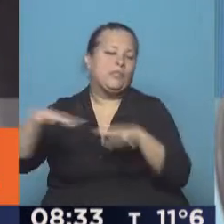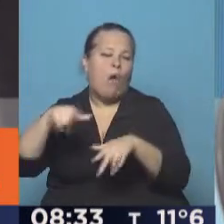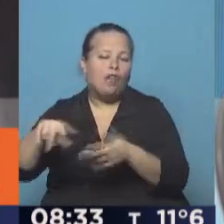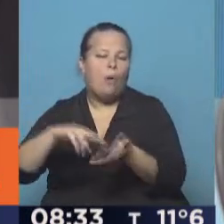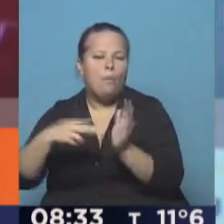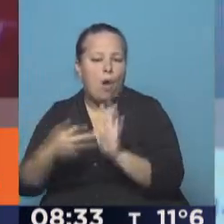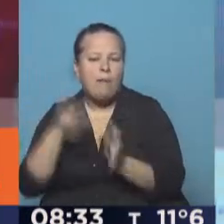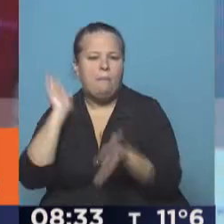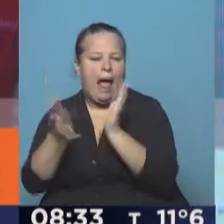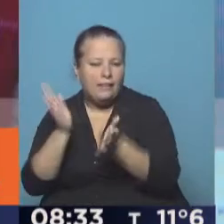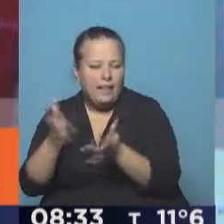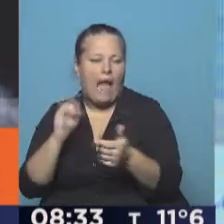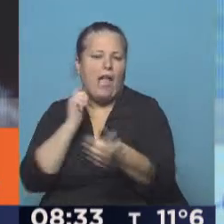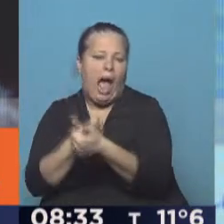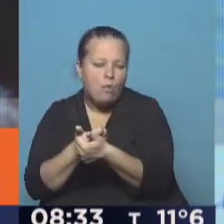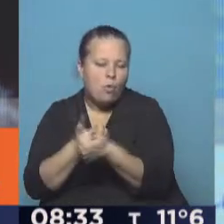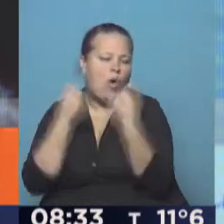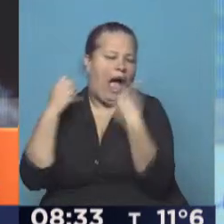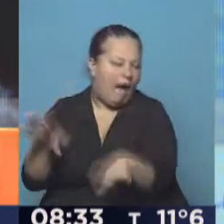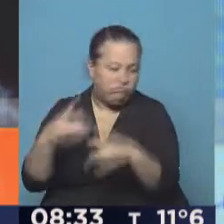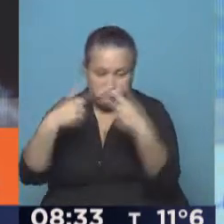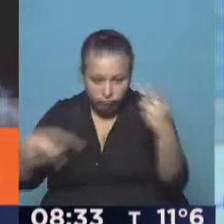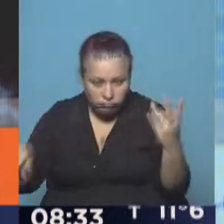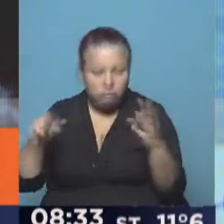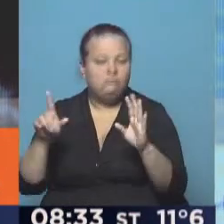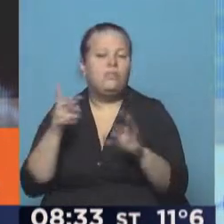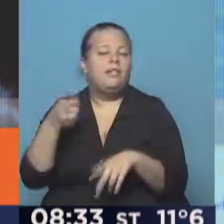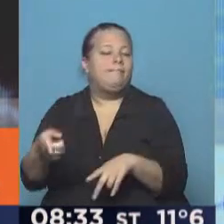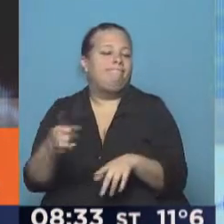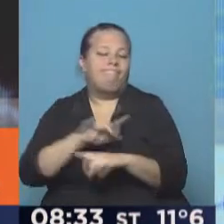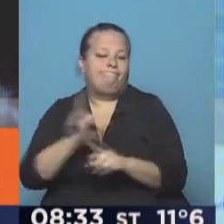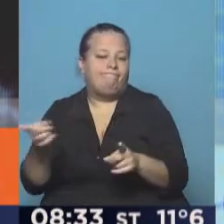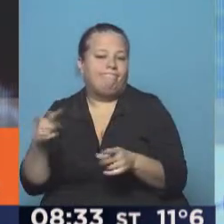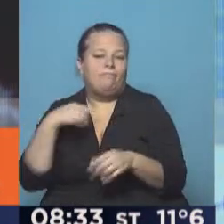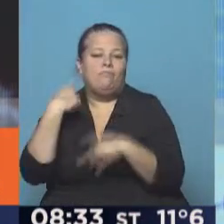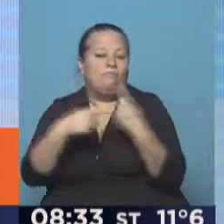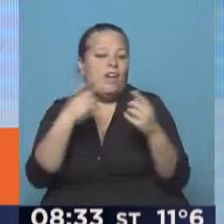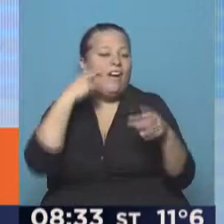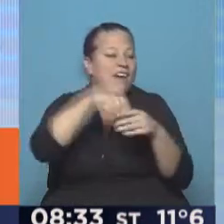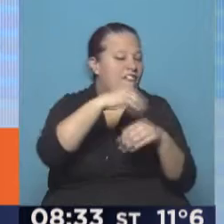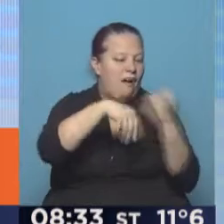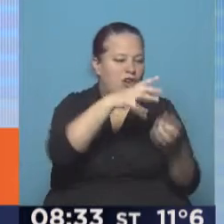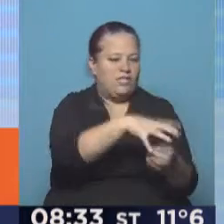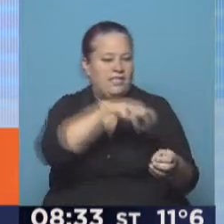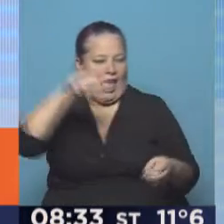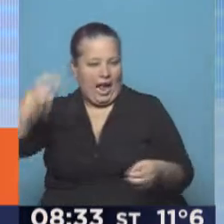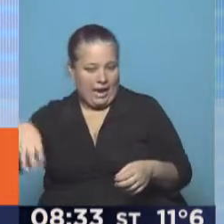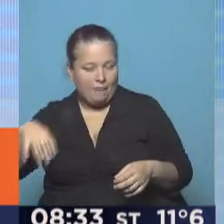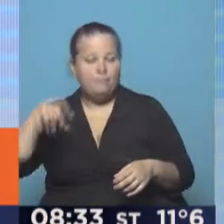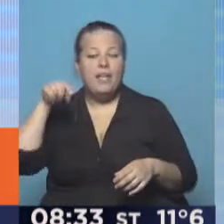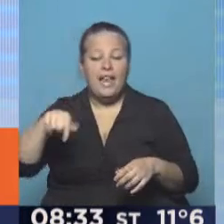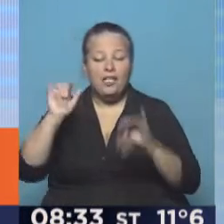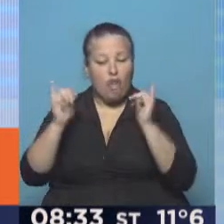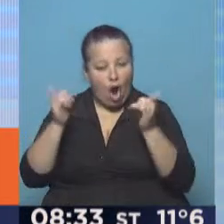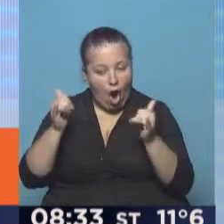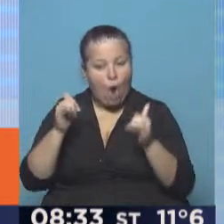de maltrato, de abuso, de abandono que no permitió que continuaran viviendo en el seno familiar. Estos